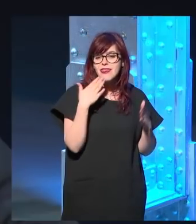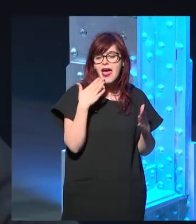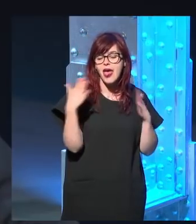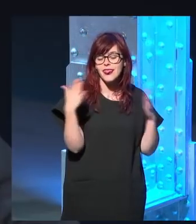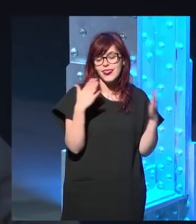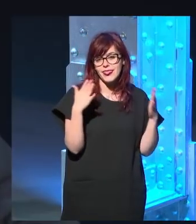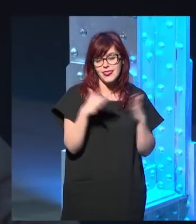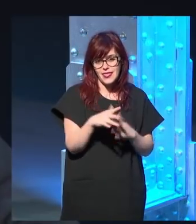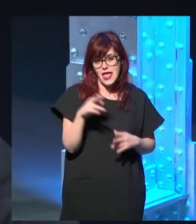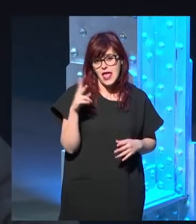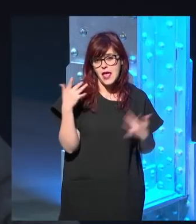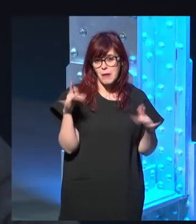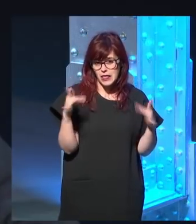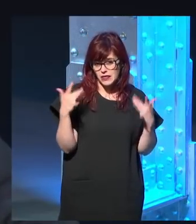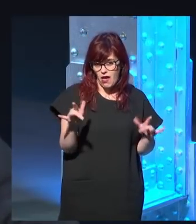Superman